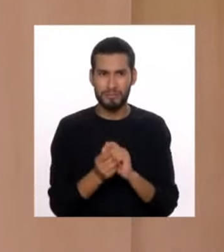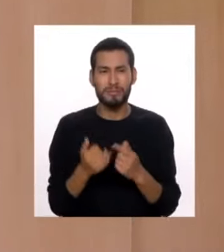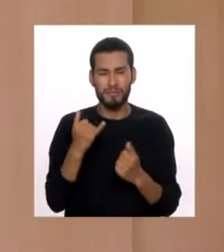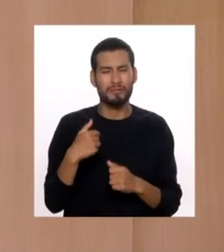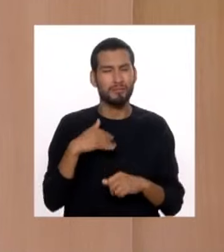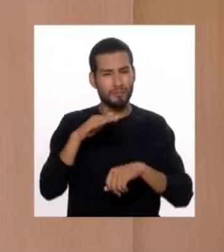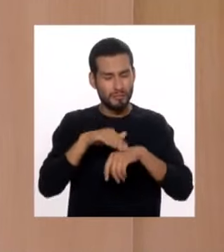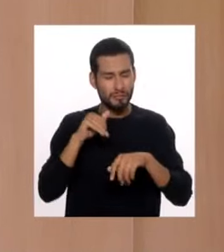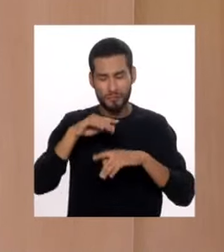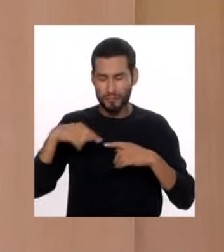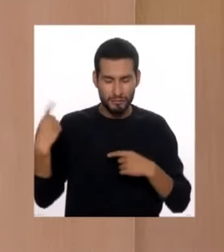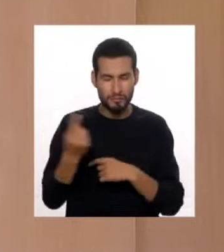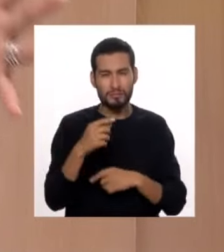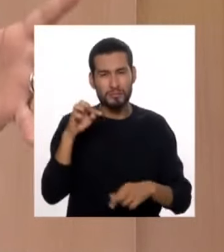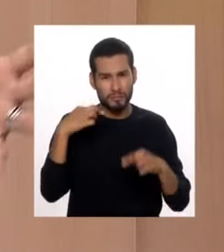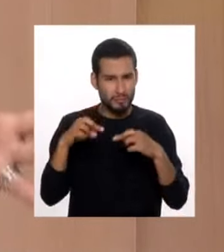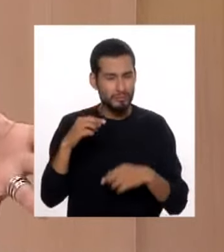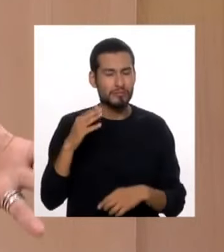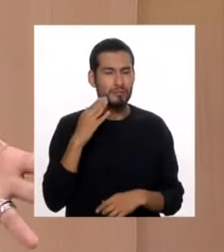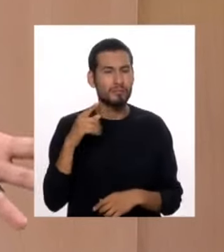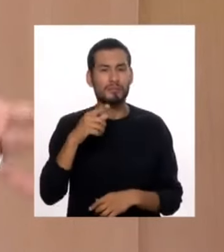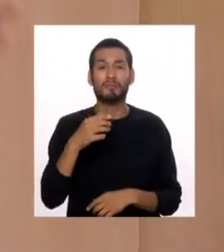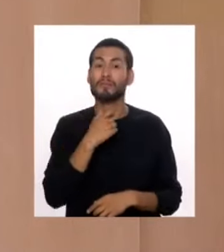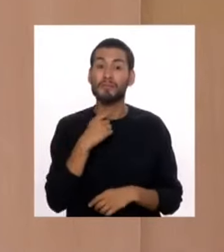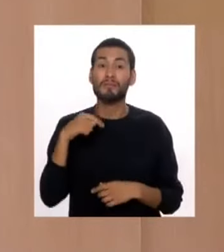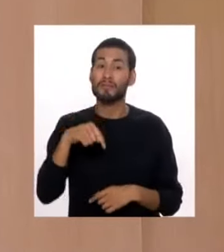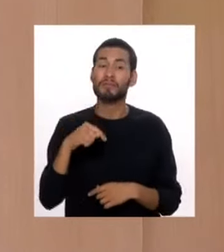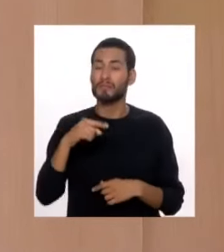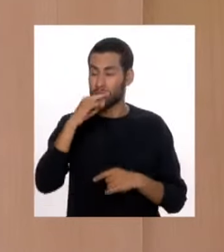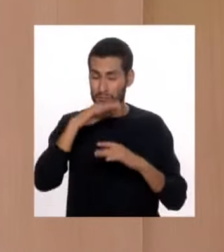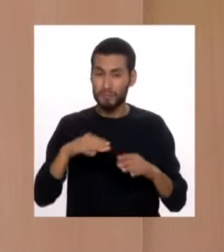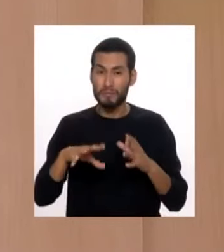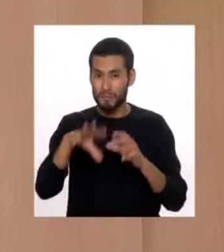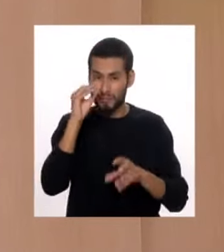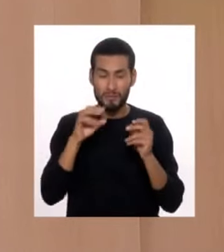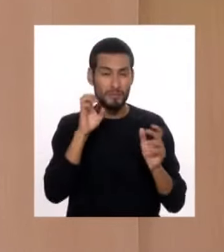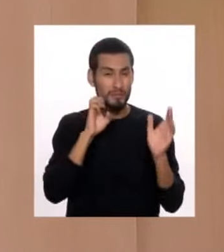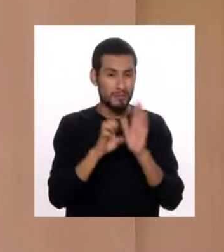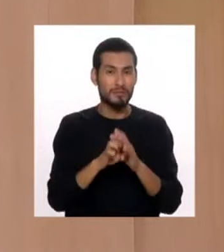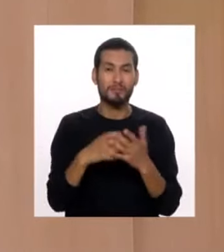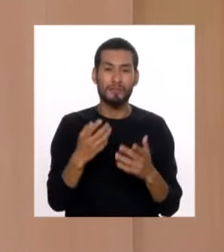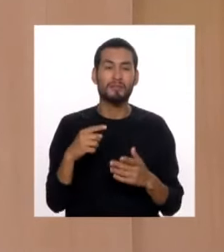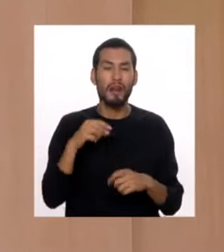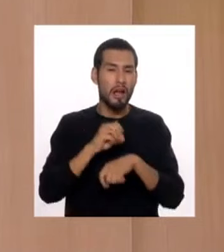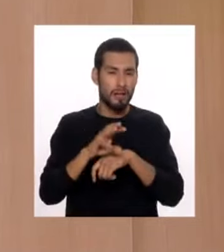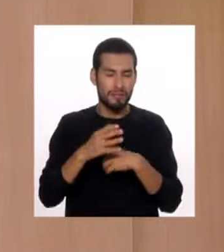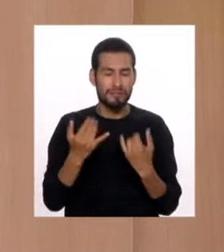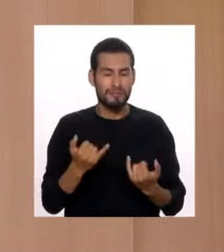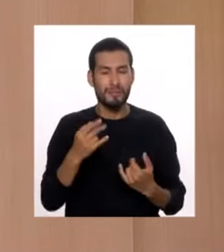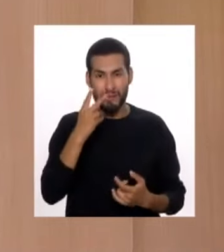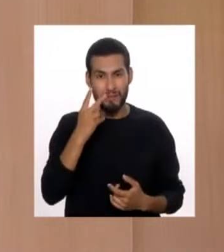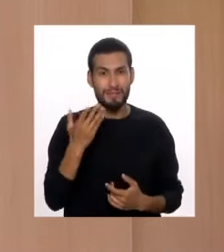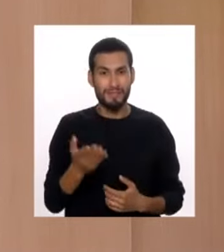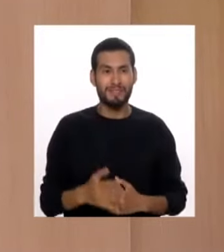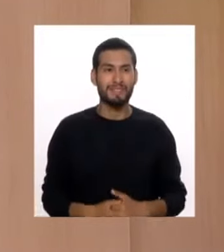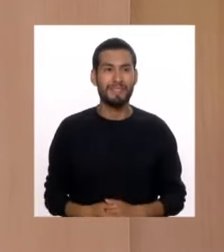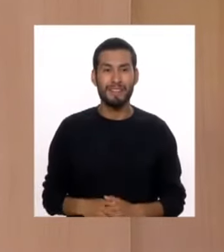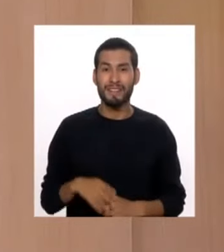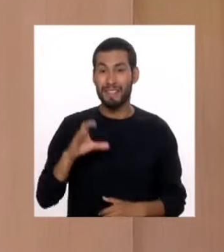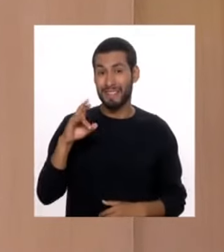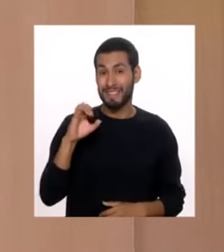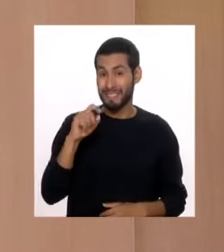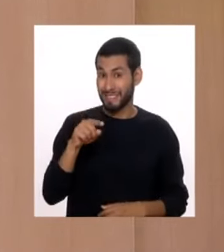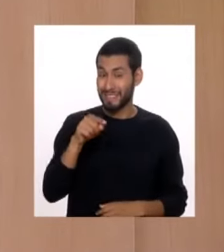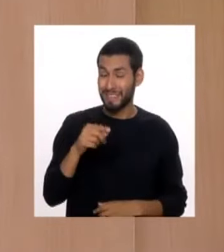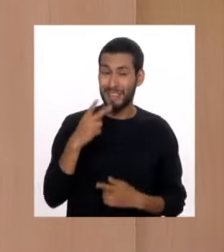hacemos una invocación a todos los padres, a todos los abuelos, porque nuestros niños aprenden con el ejemplo más que con el consejo. Así que lo vamos a ver. Pero, Christopher